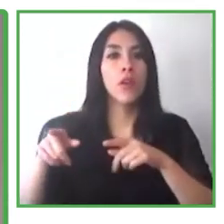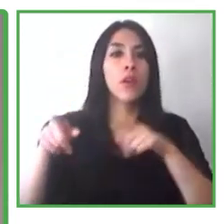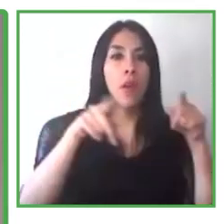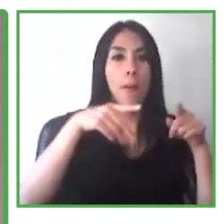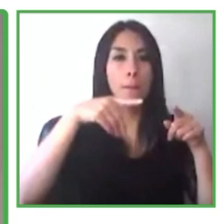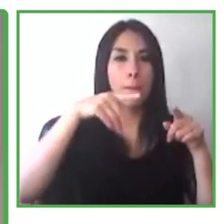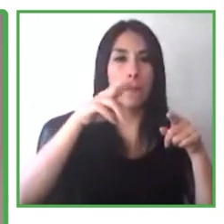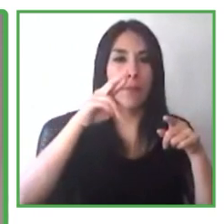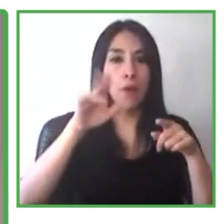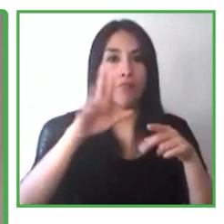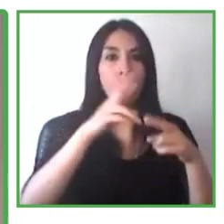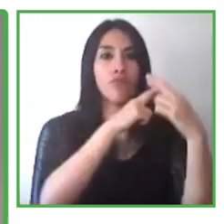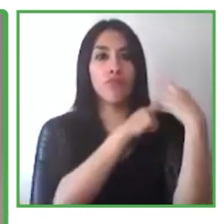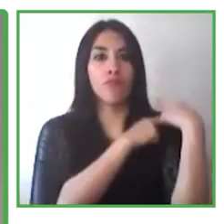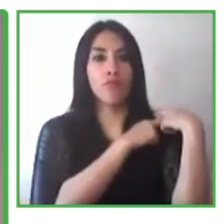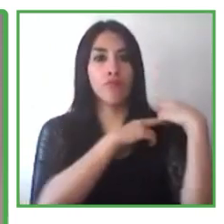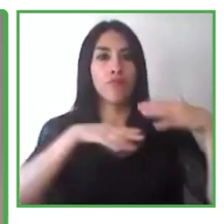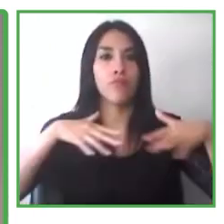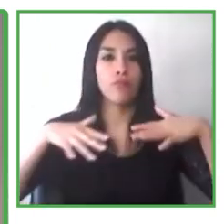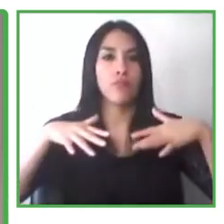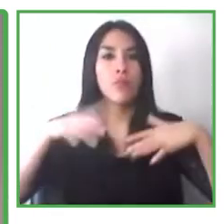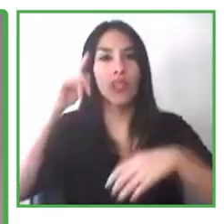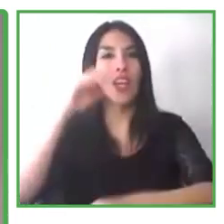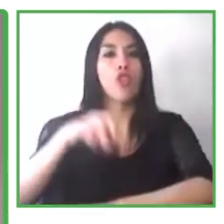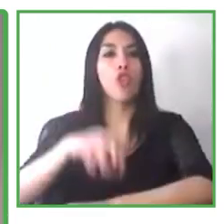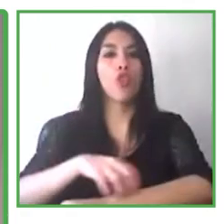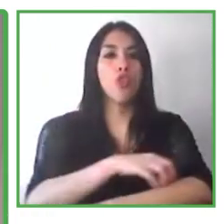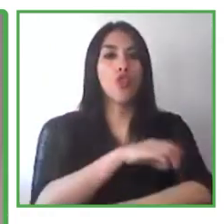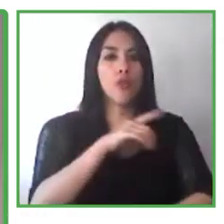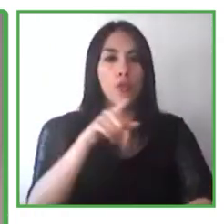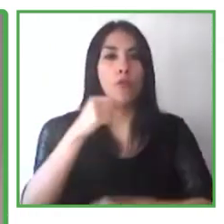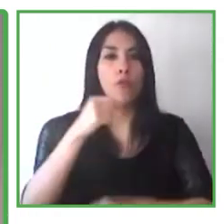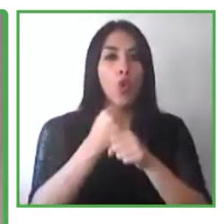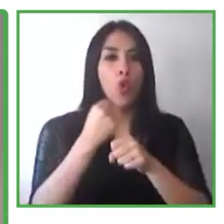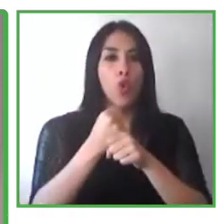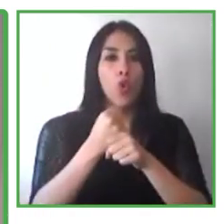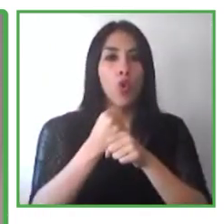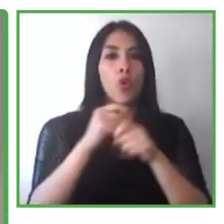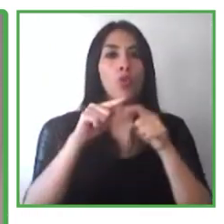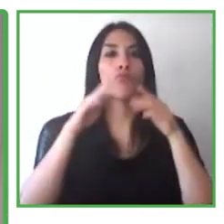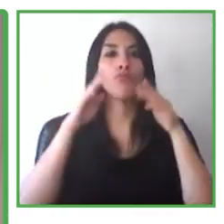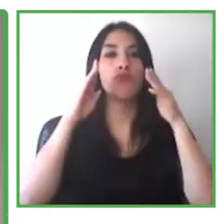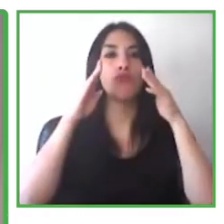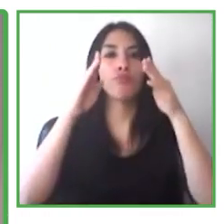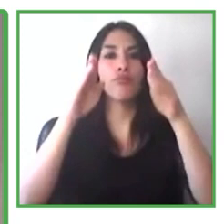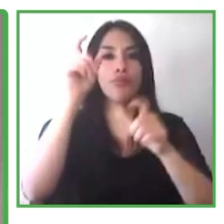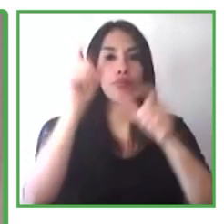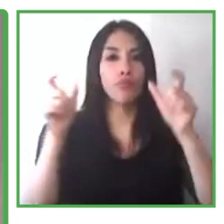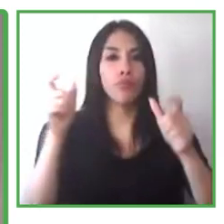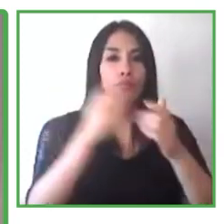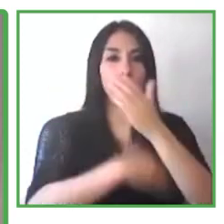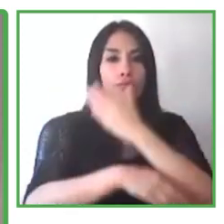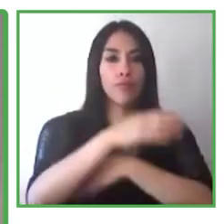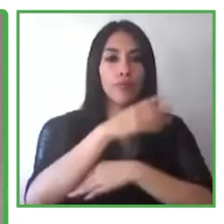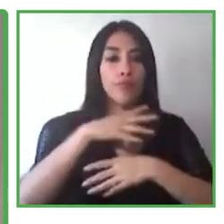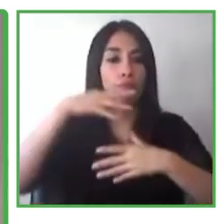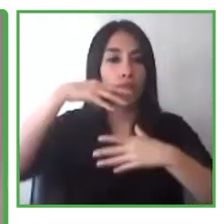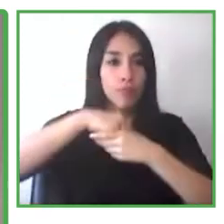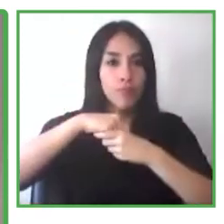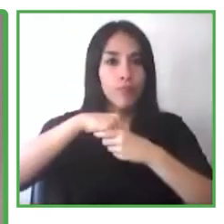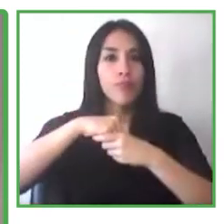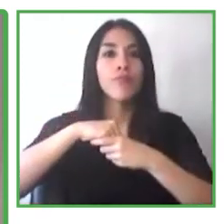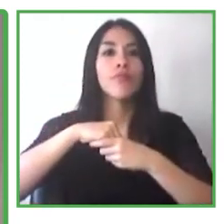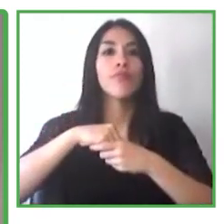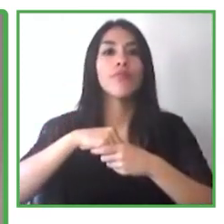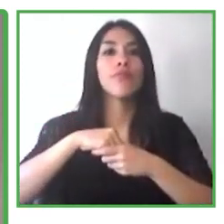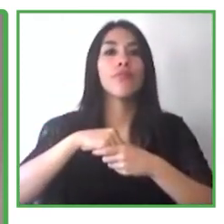inclusión con personas con discapacidades en las Américas. Pierina es especialista en innovación y desarrollo con experiencia